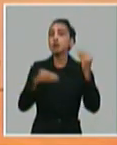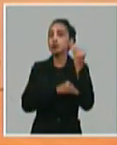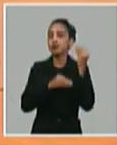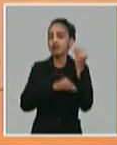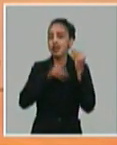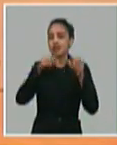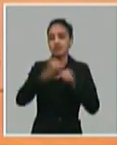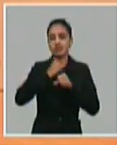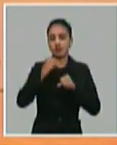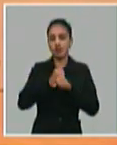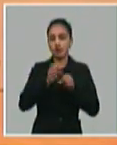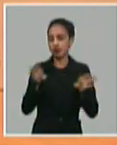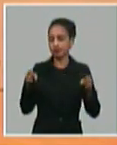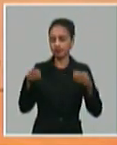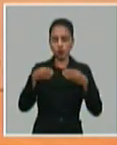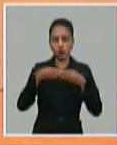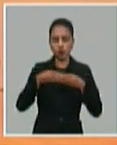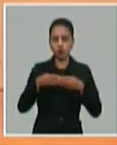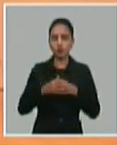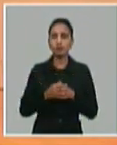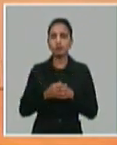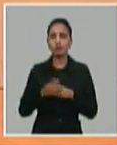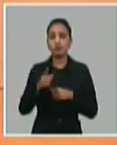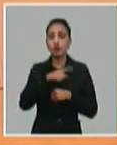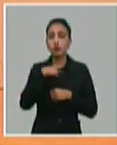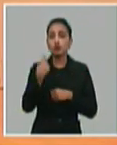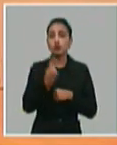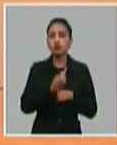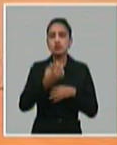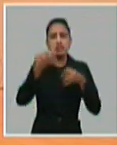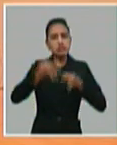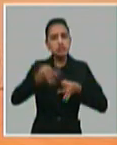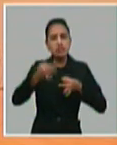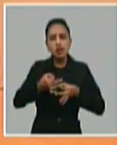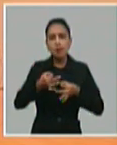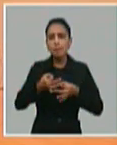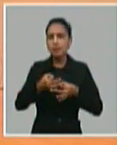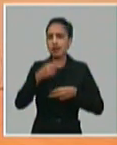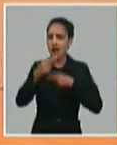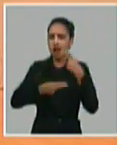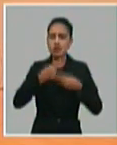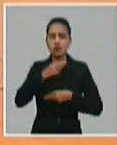trabajo. Para concluir, Randy, nosotros, como siempre ha estado la revolución,